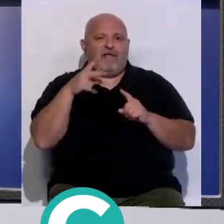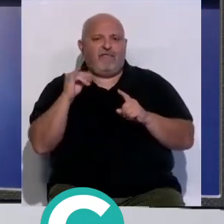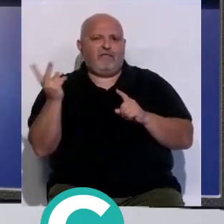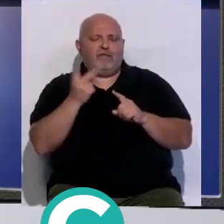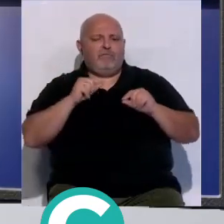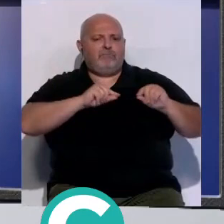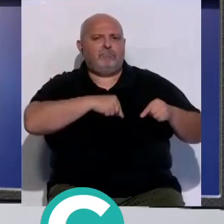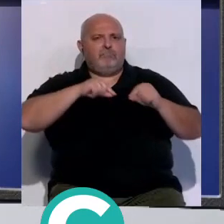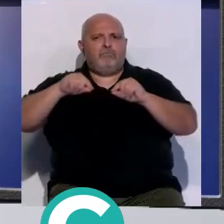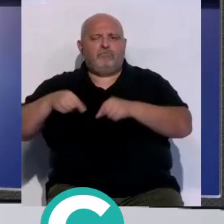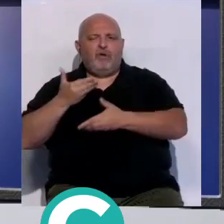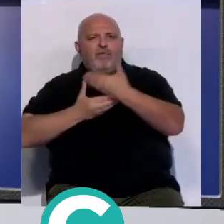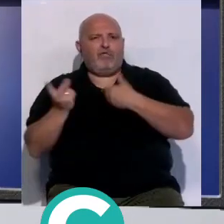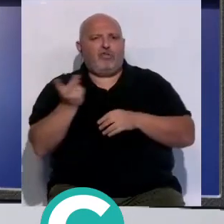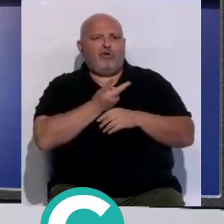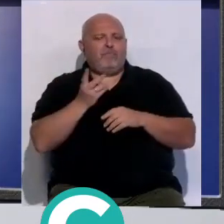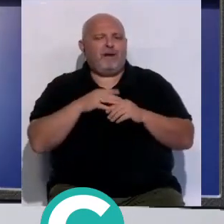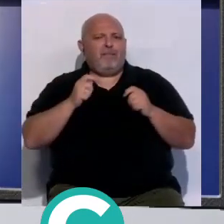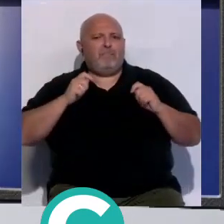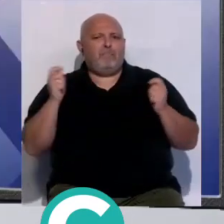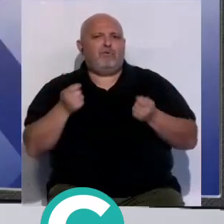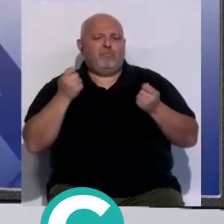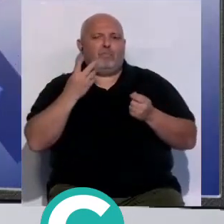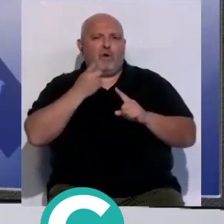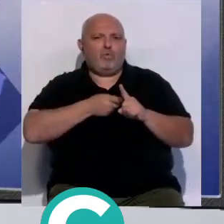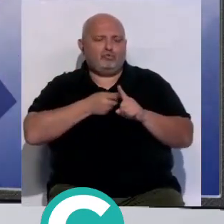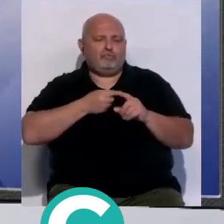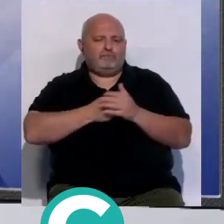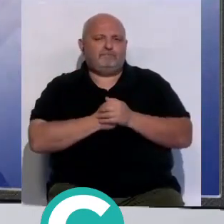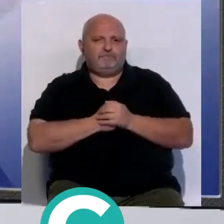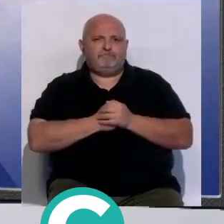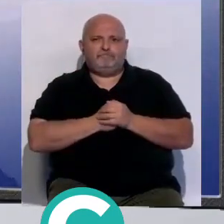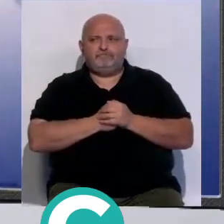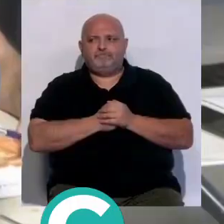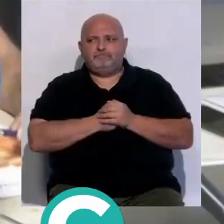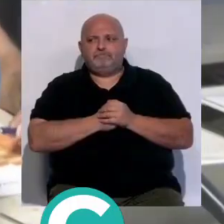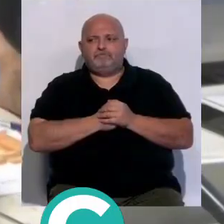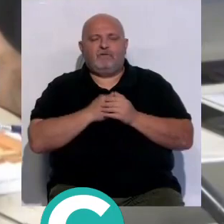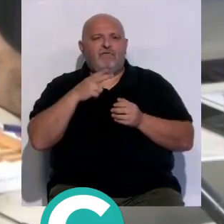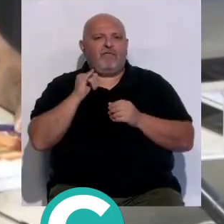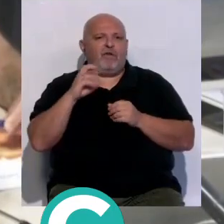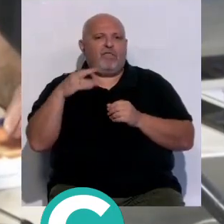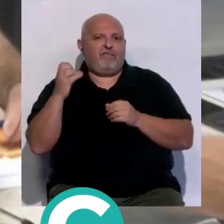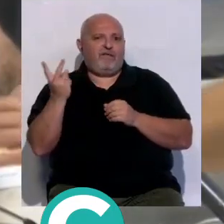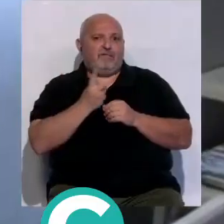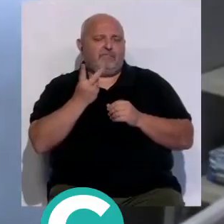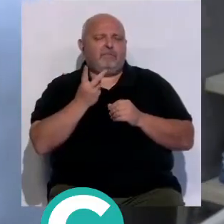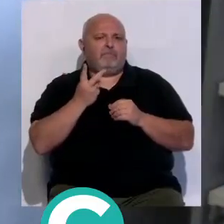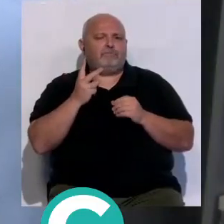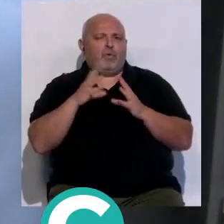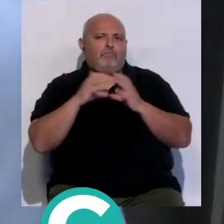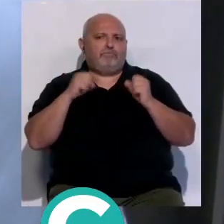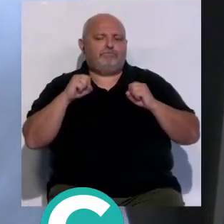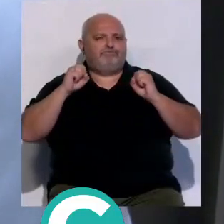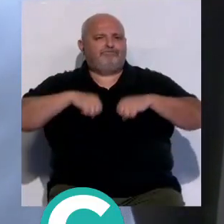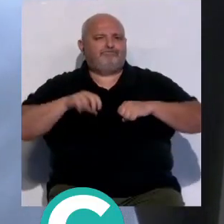firmaron convenio de colaboración para la promoción de buenas prácticas Fegadi, Cocienfe y Asescon sellan una